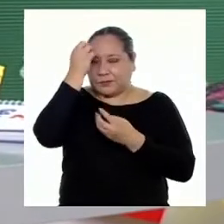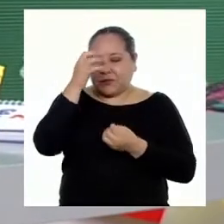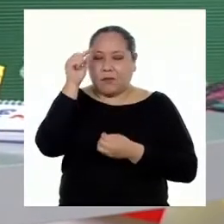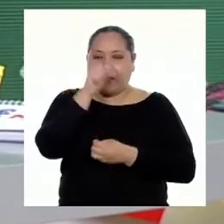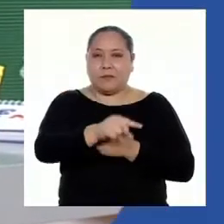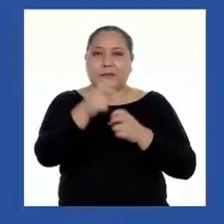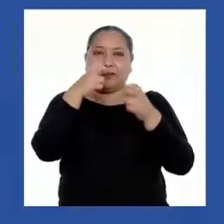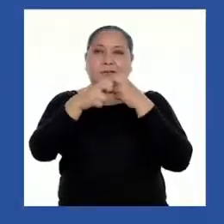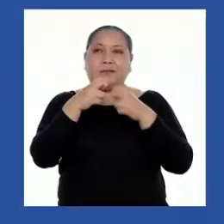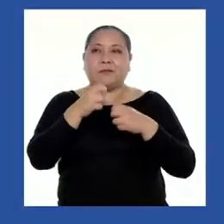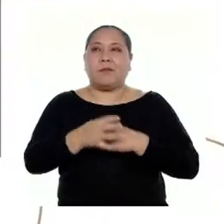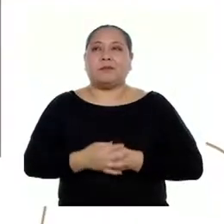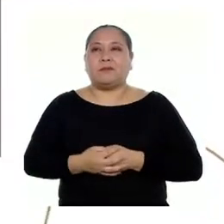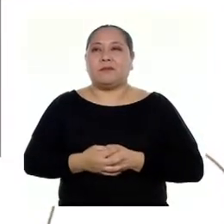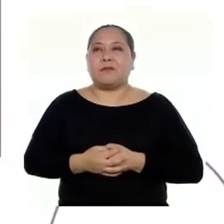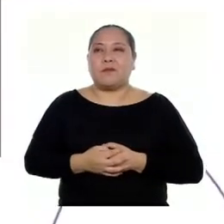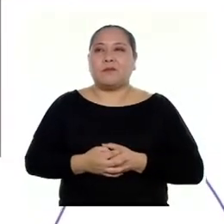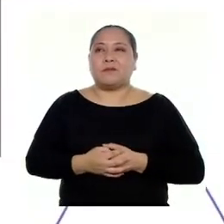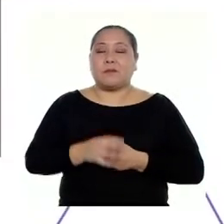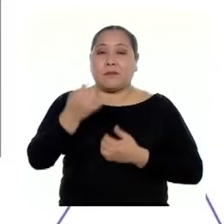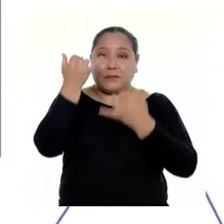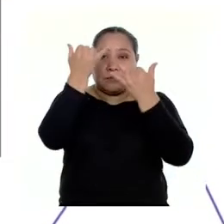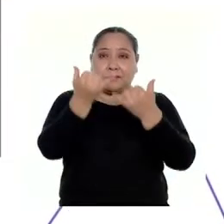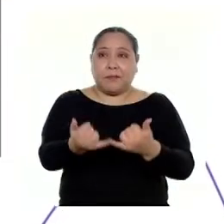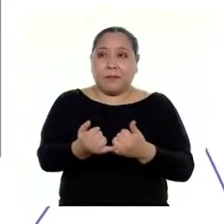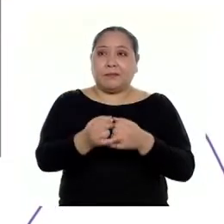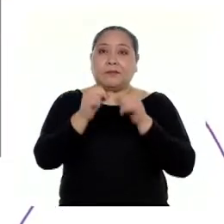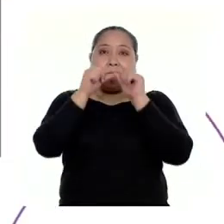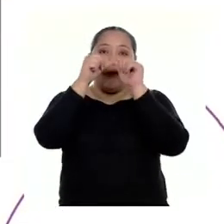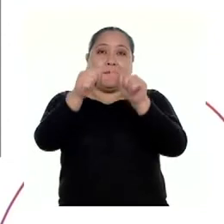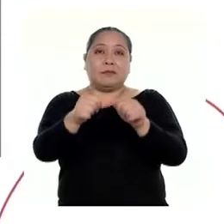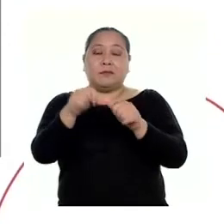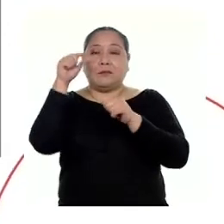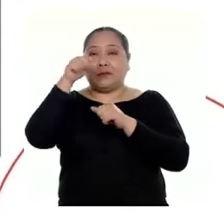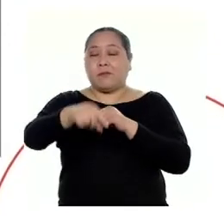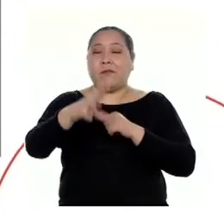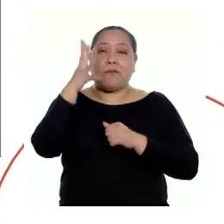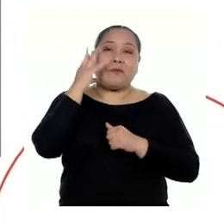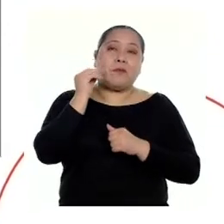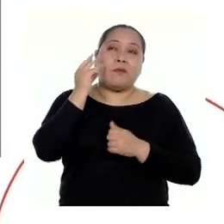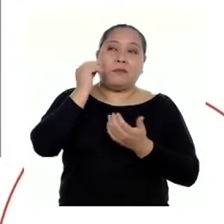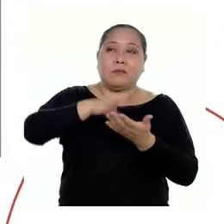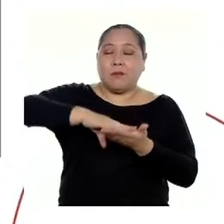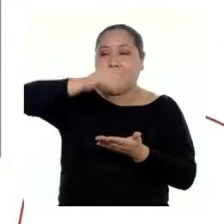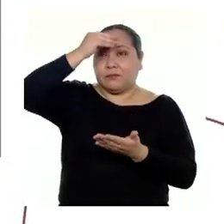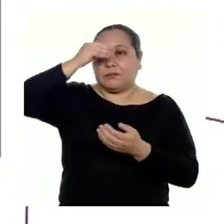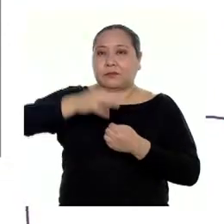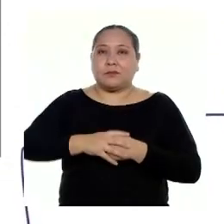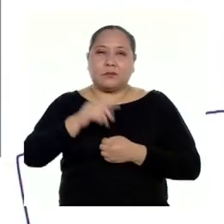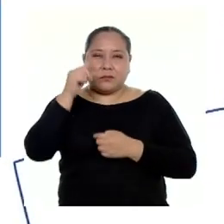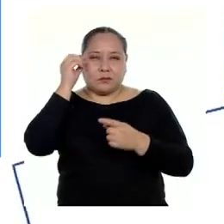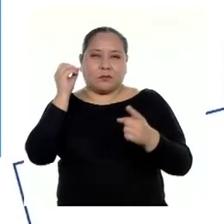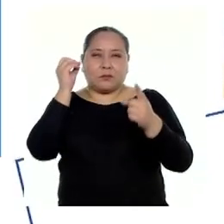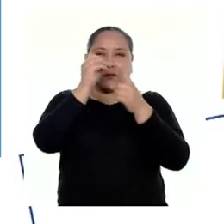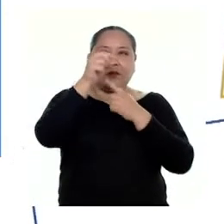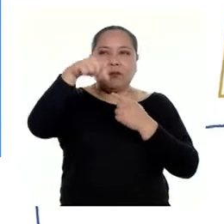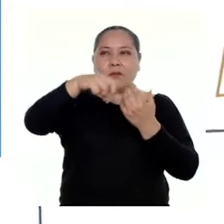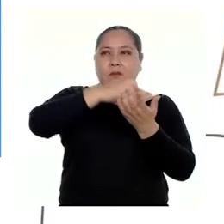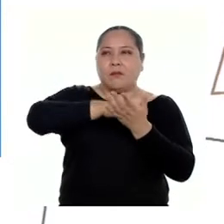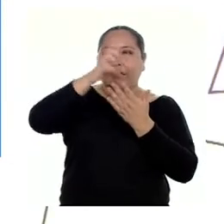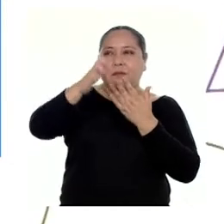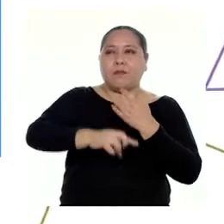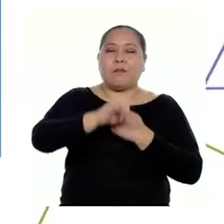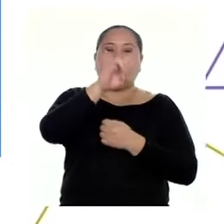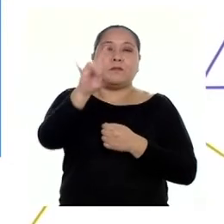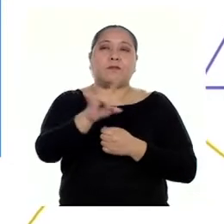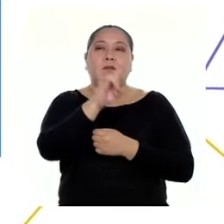de esta situación. El día de hoy vamos a continuar con nuestra experiencia de aprendizaje. El propósito del programa de hoy es